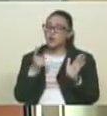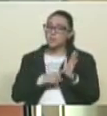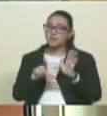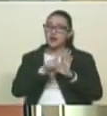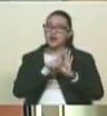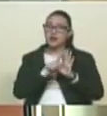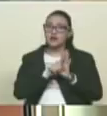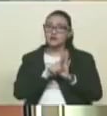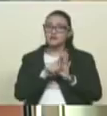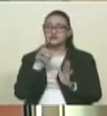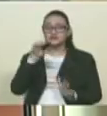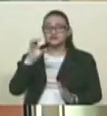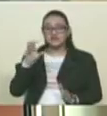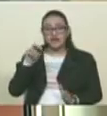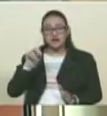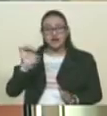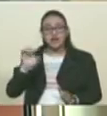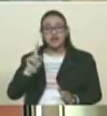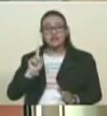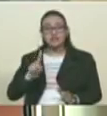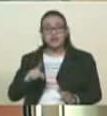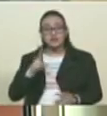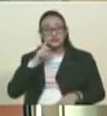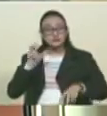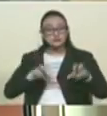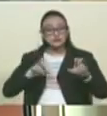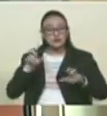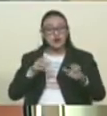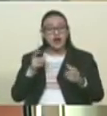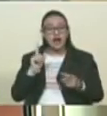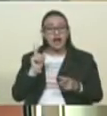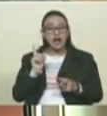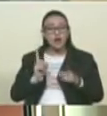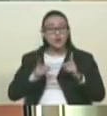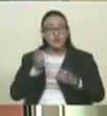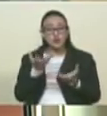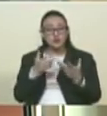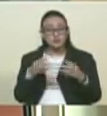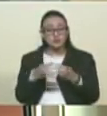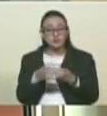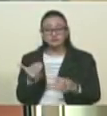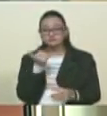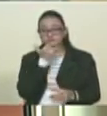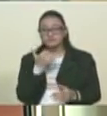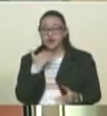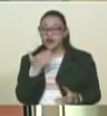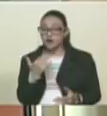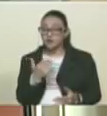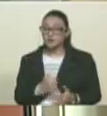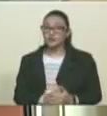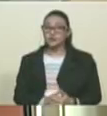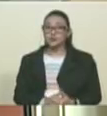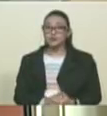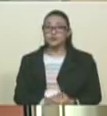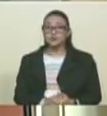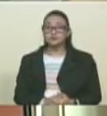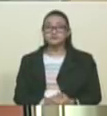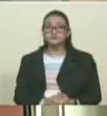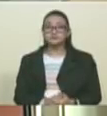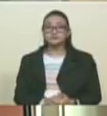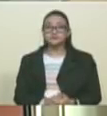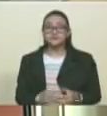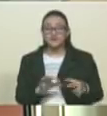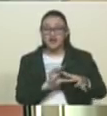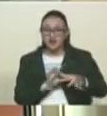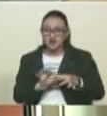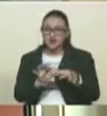que el Consejo Nacional Electoral tome cartas en el asunto si alguna organización política incurriera en estos desmanes. Con respecto a la Alianza